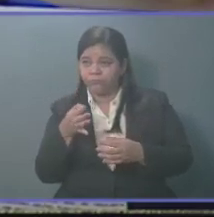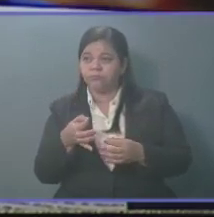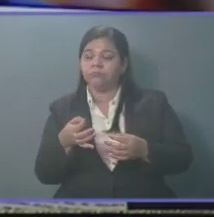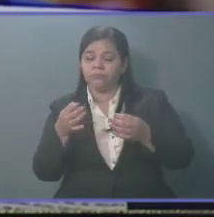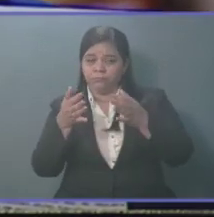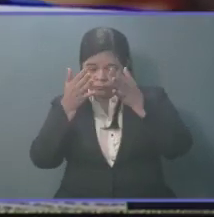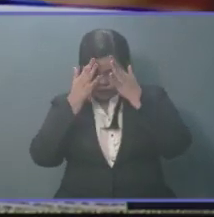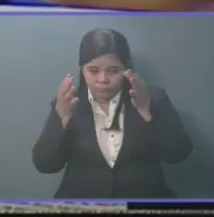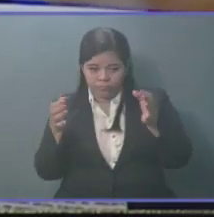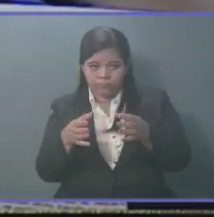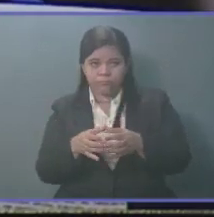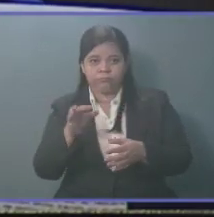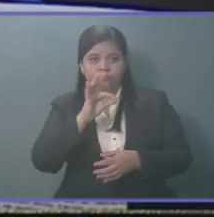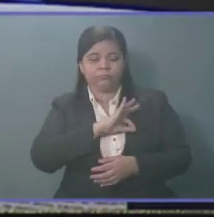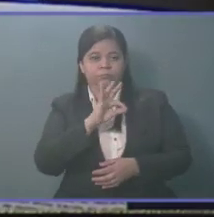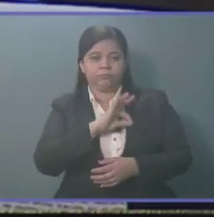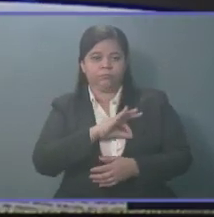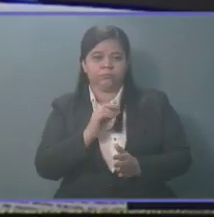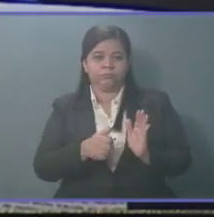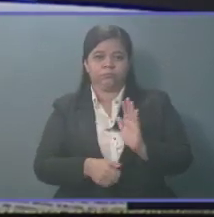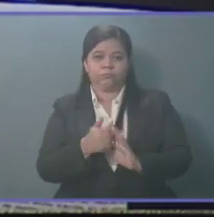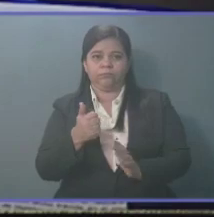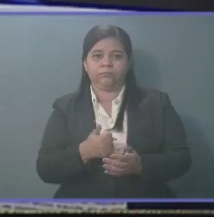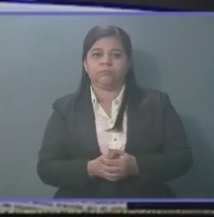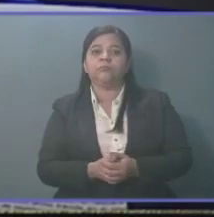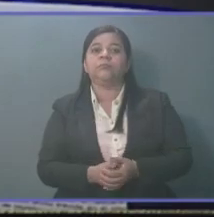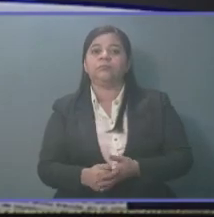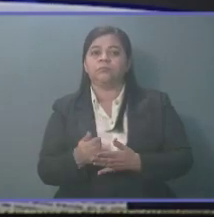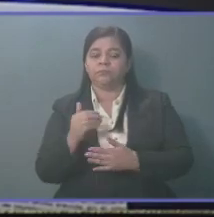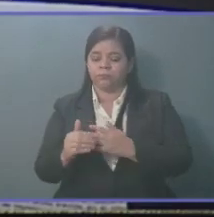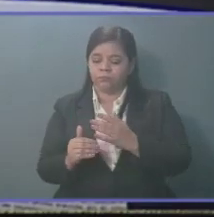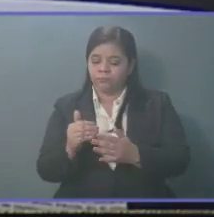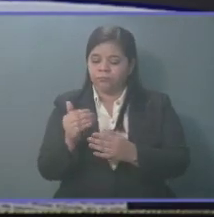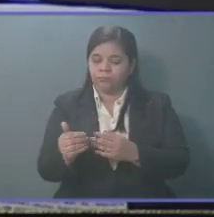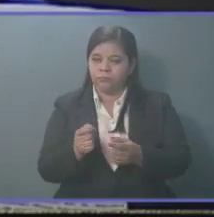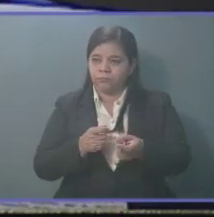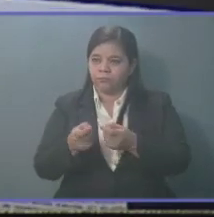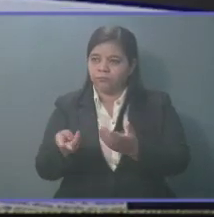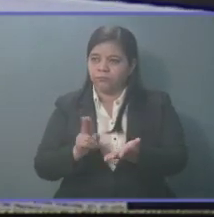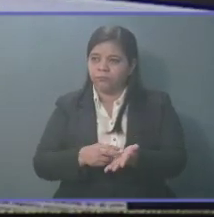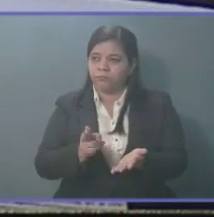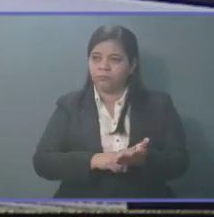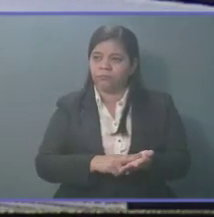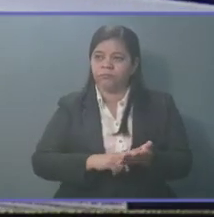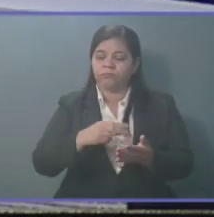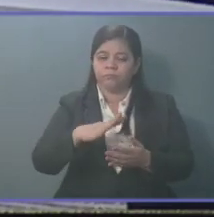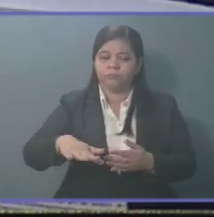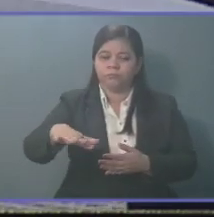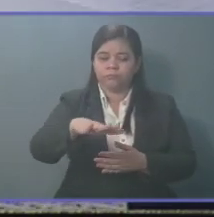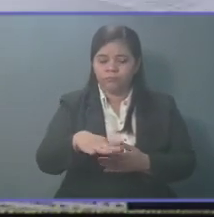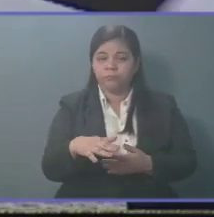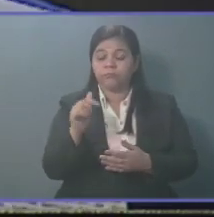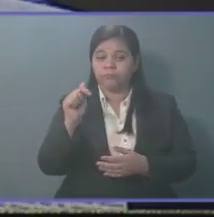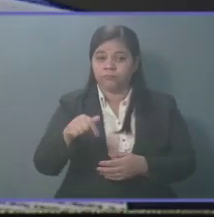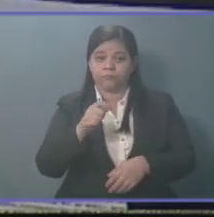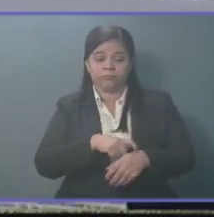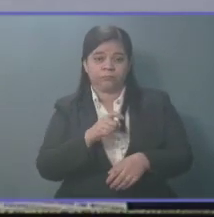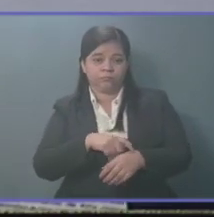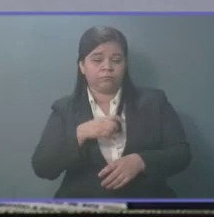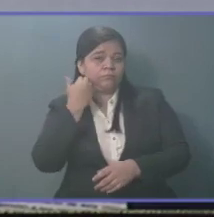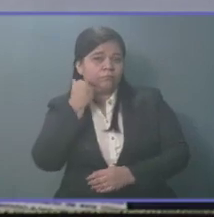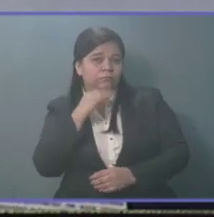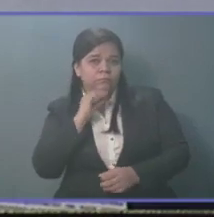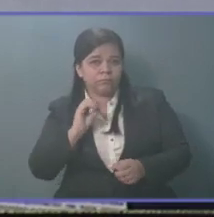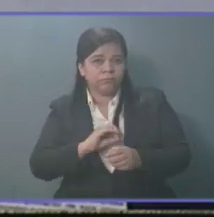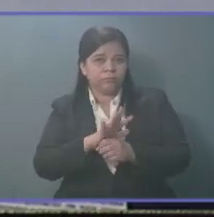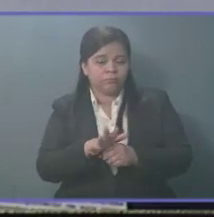emitir dictamen favorable en el sentido de que apruebe la ley transitoria para la regulación de matrícula de empresa y registro de locales ante la pandemia por COVID-19.